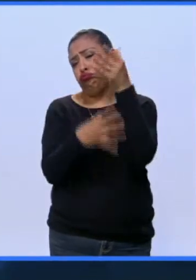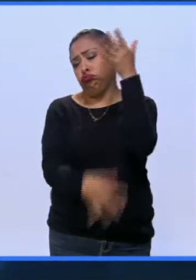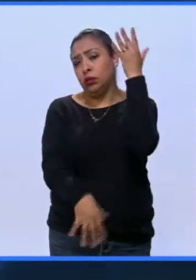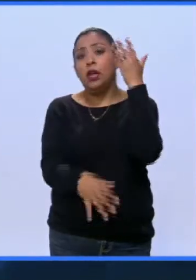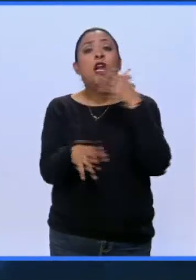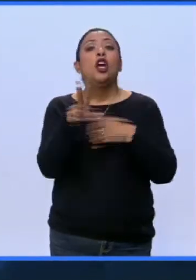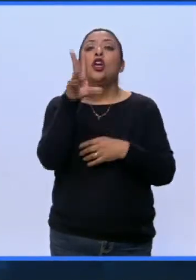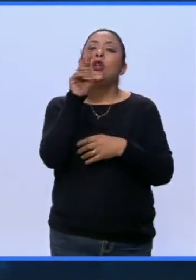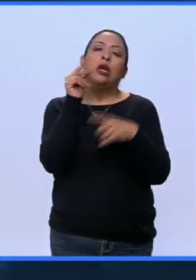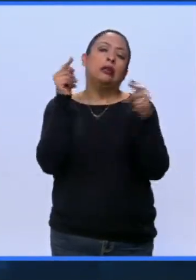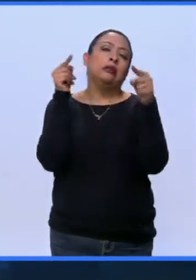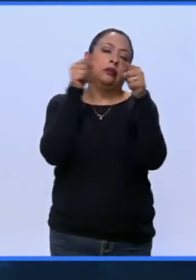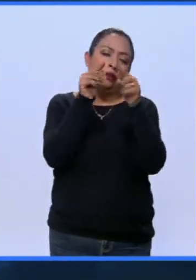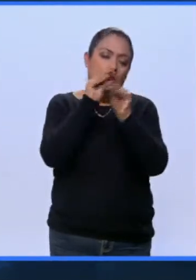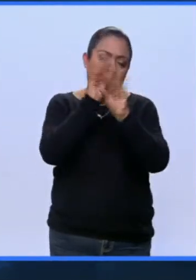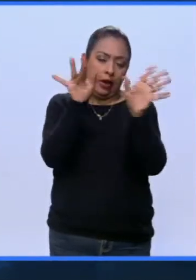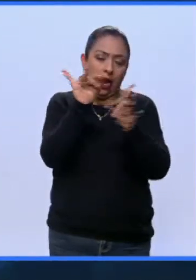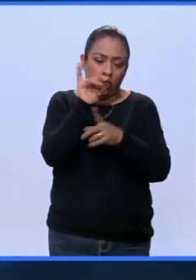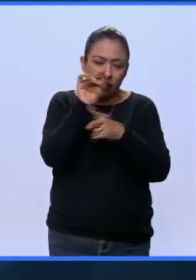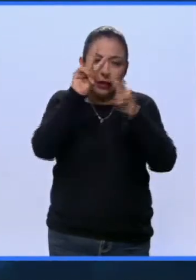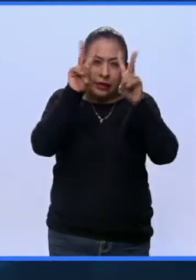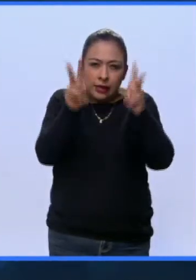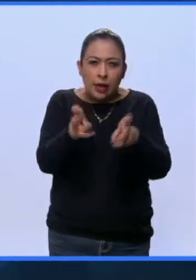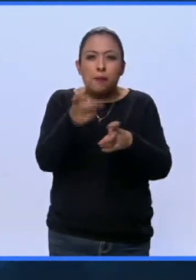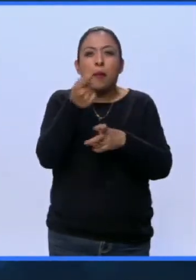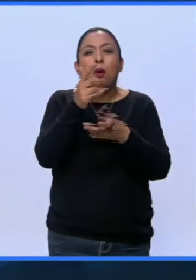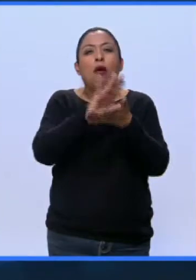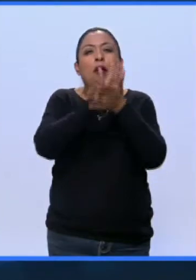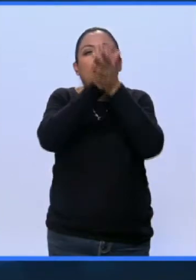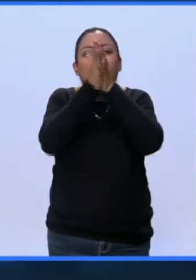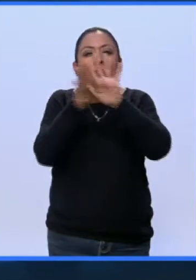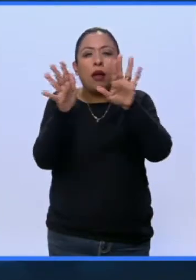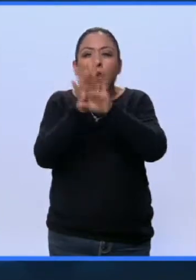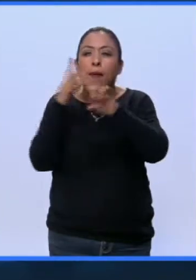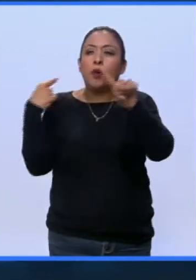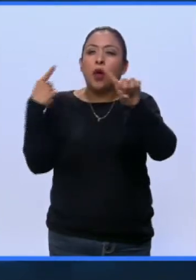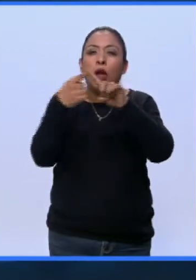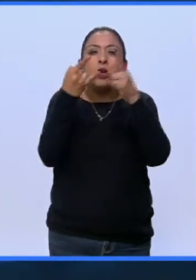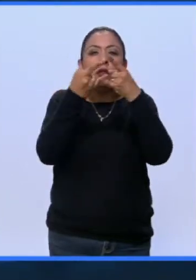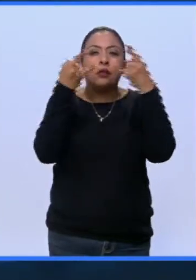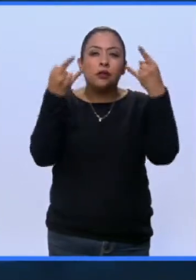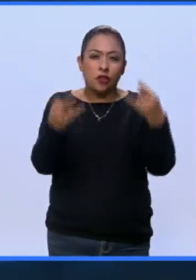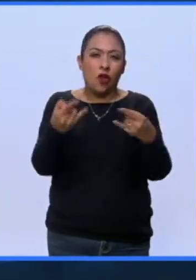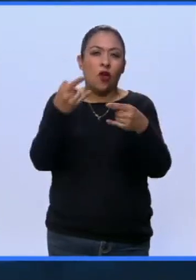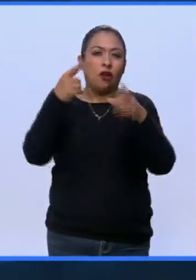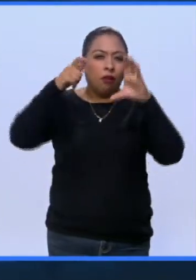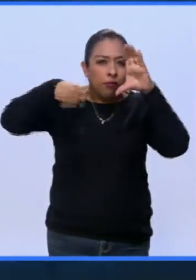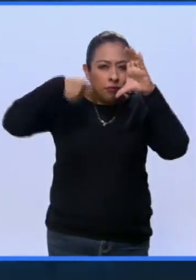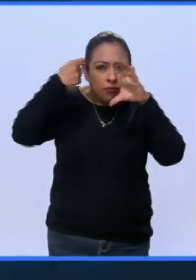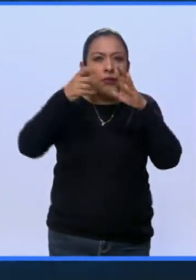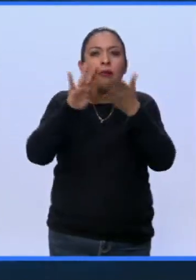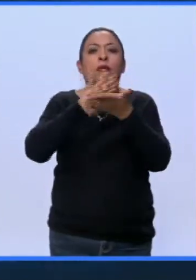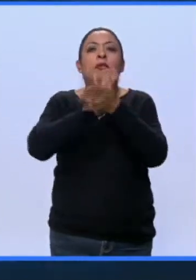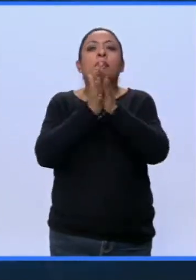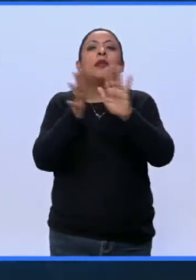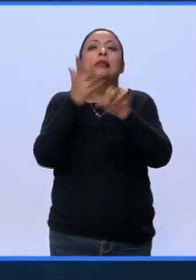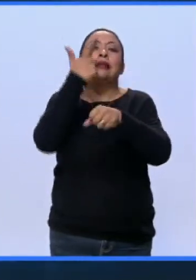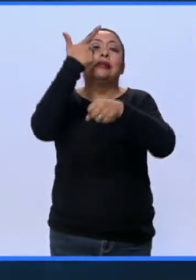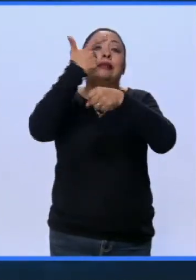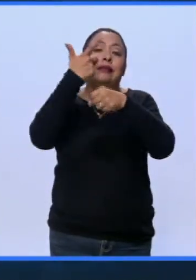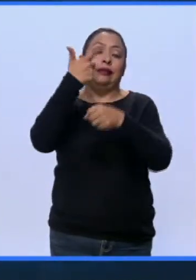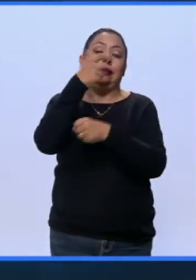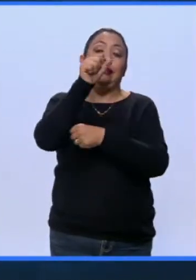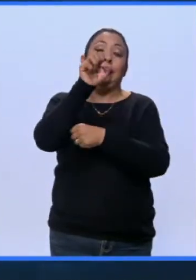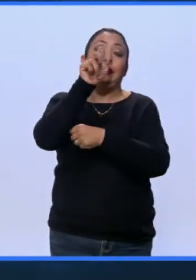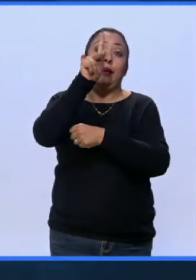hablar, evidentemente hablaremos un poquito de la evolución histórica del séptimo arte, cómo se volvió el séptimo arte, de dónde viene,